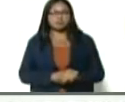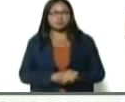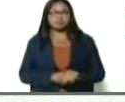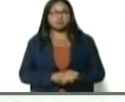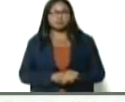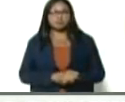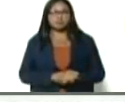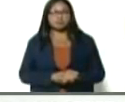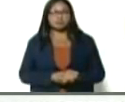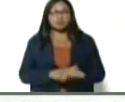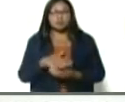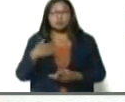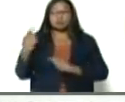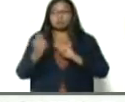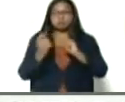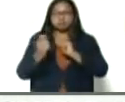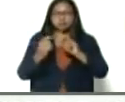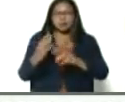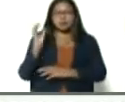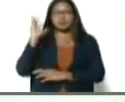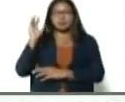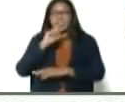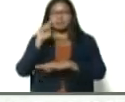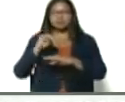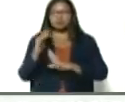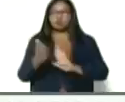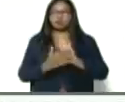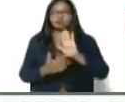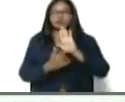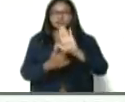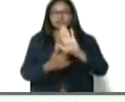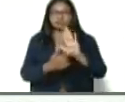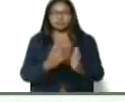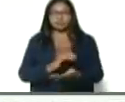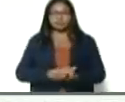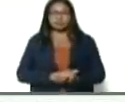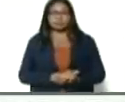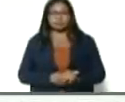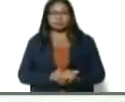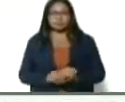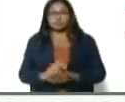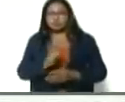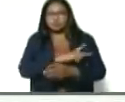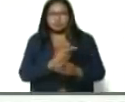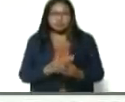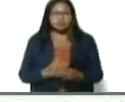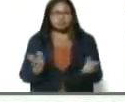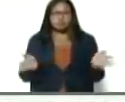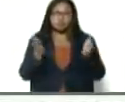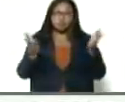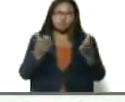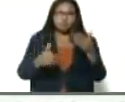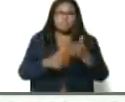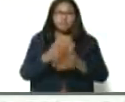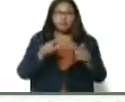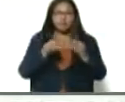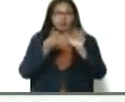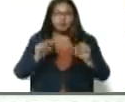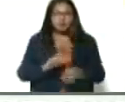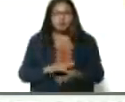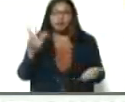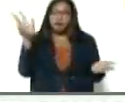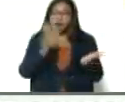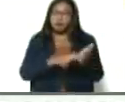que sea debatido en la Asamblea Nacional y fortalecer e incentivar mucho más este rubro. Ha